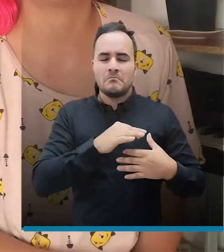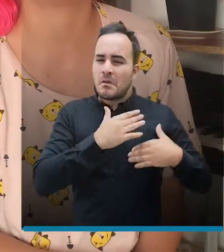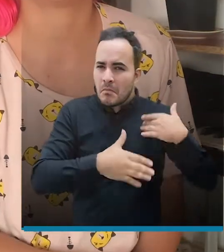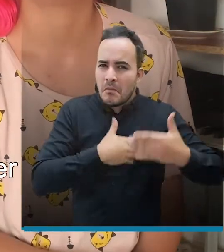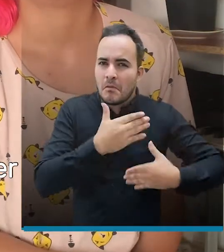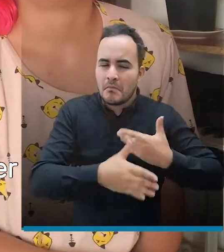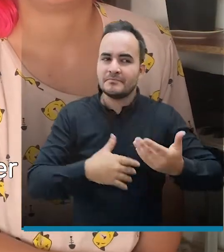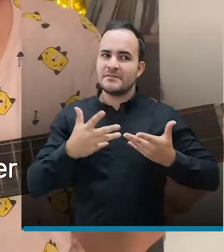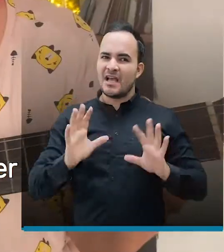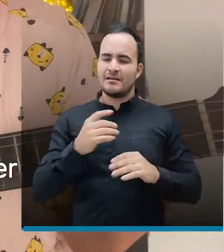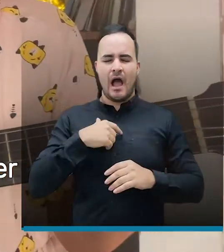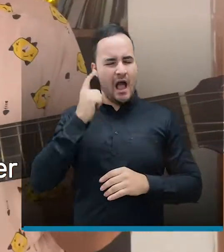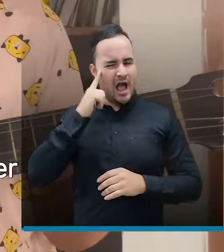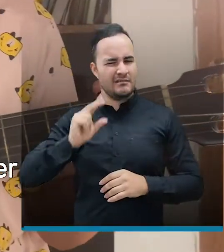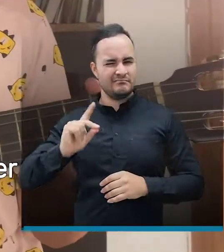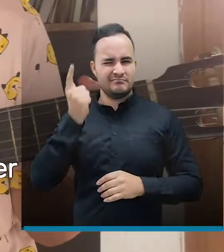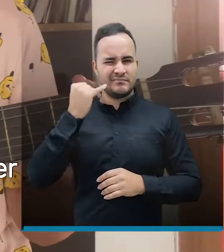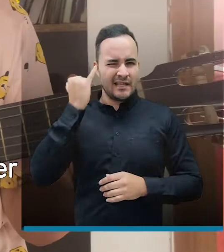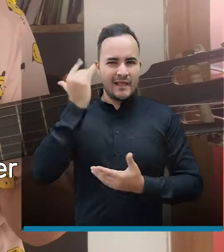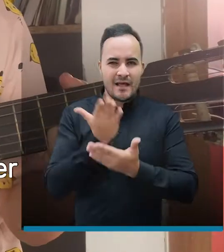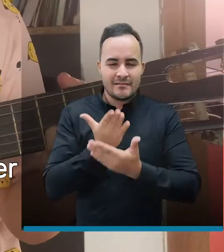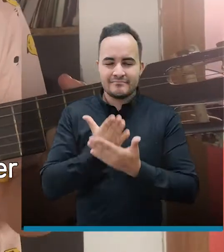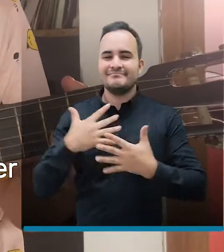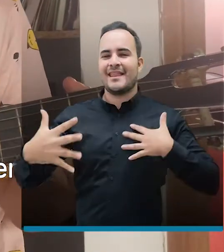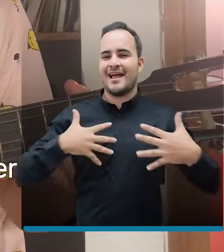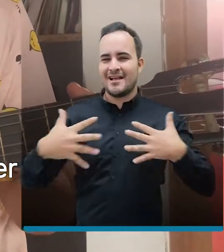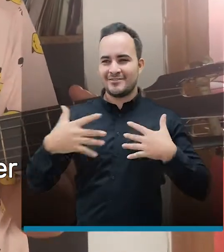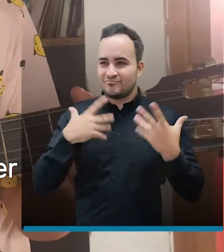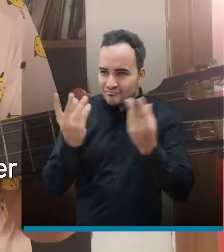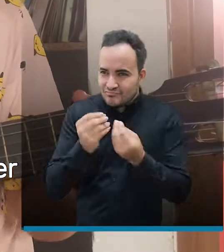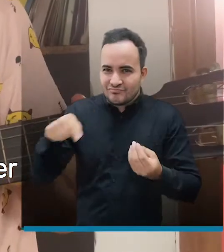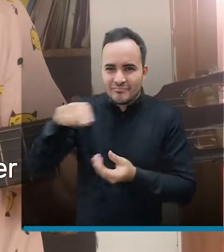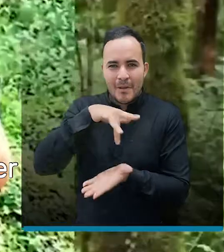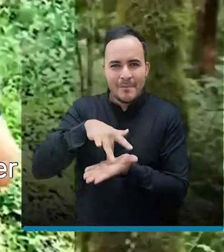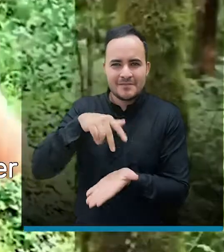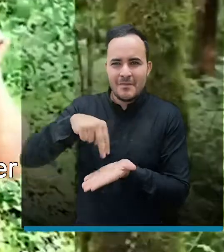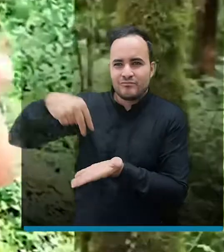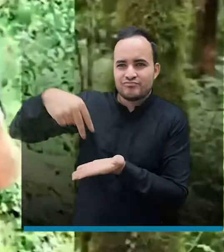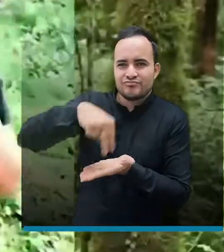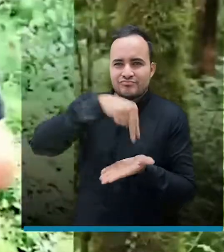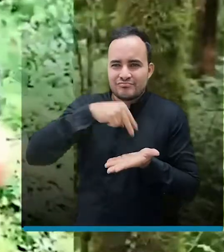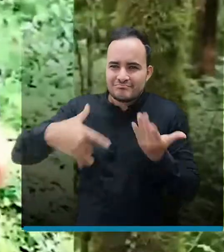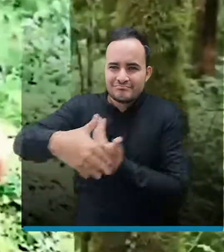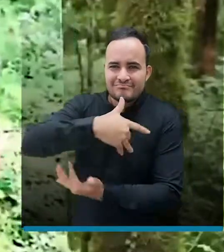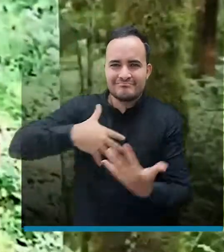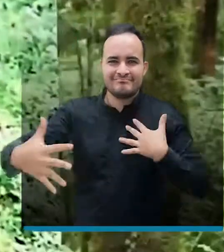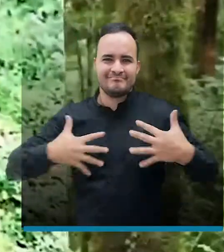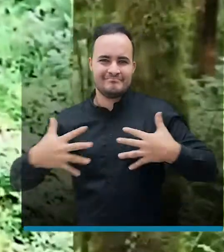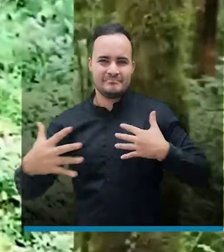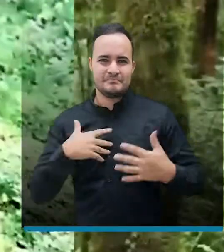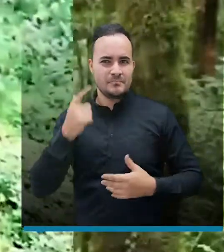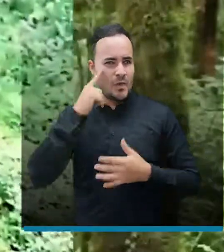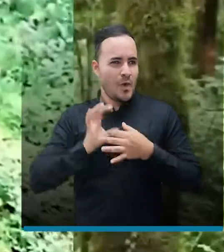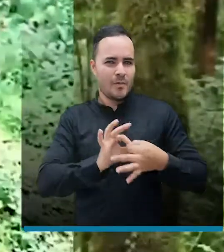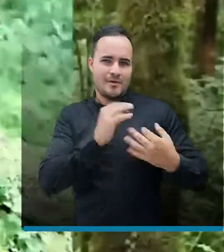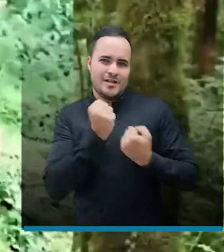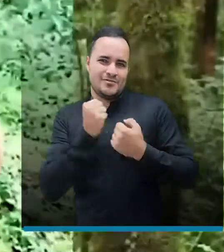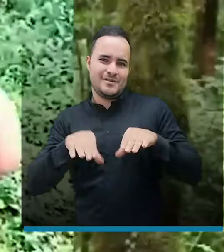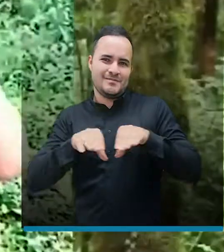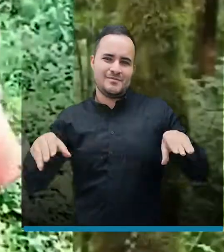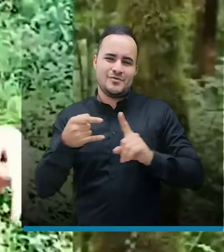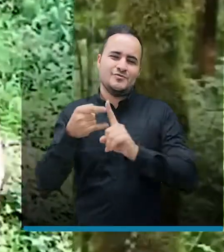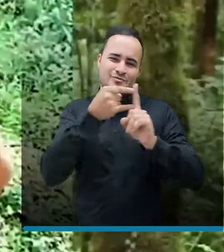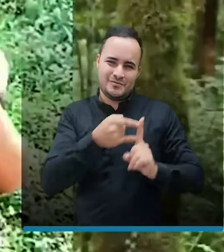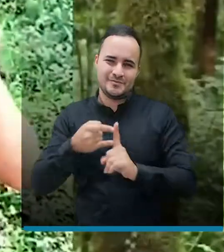sentía cómoda, fui pensándome en hacer esta obra de teatro con los chicos, que fue totalmente pues con